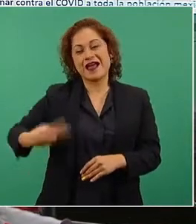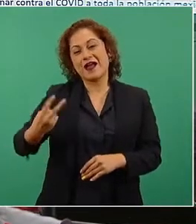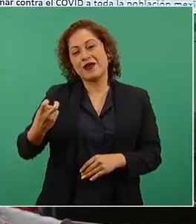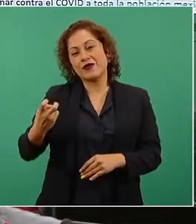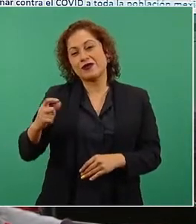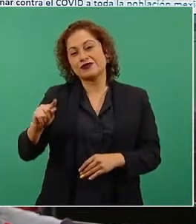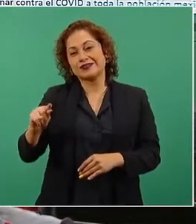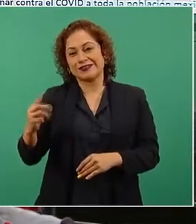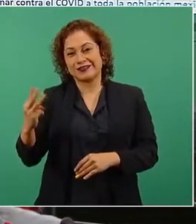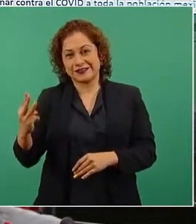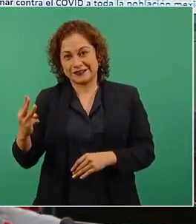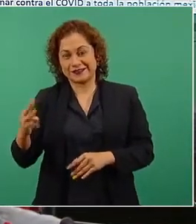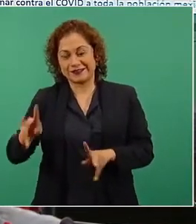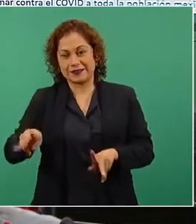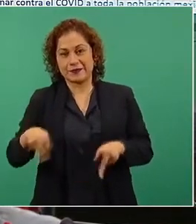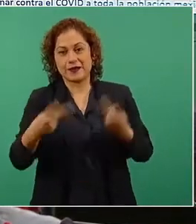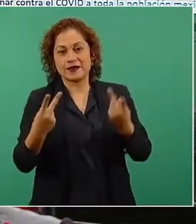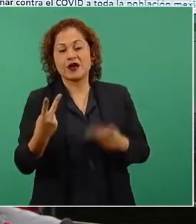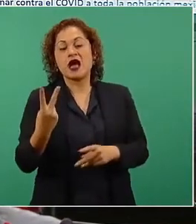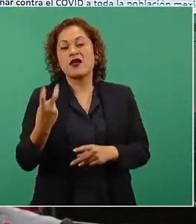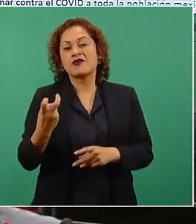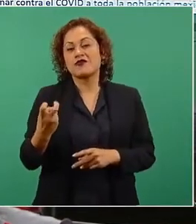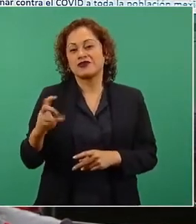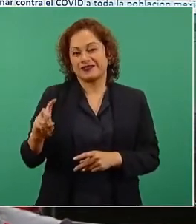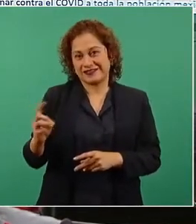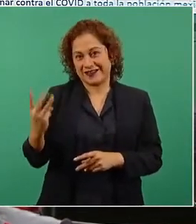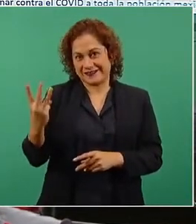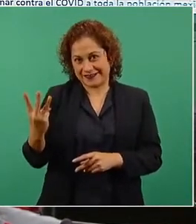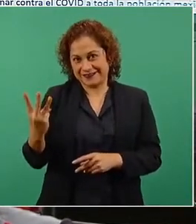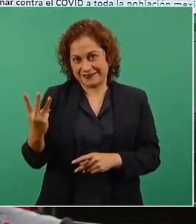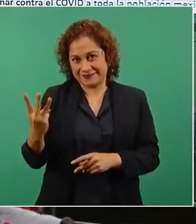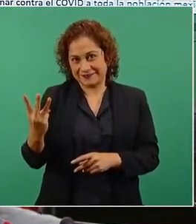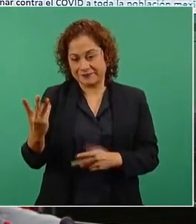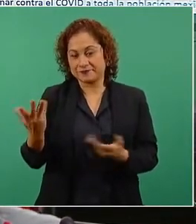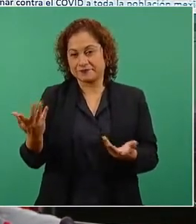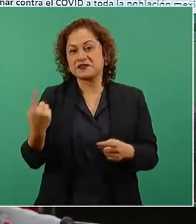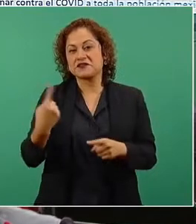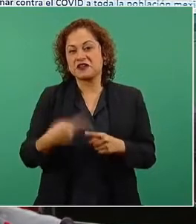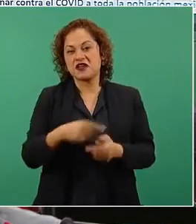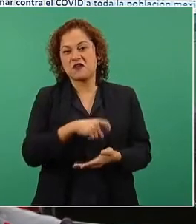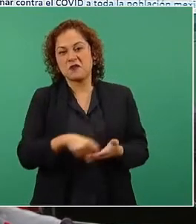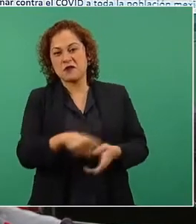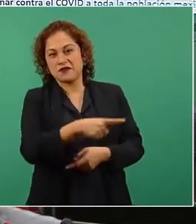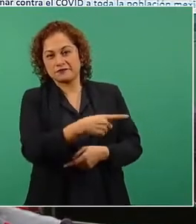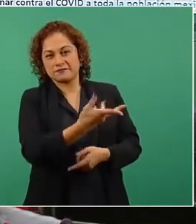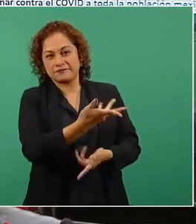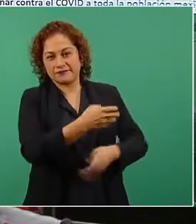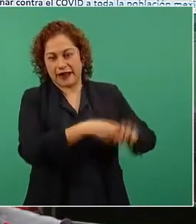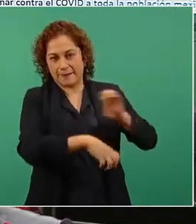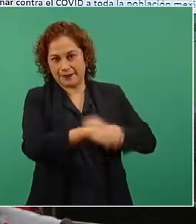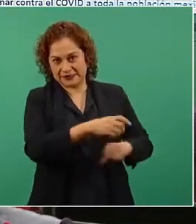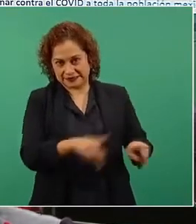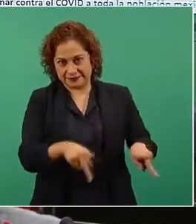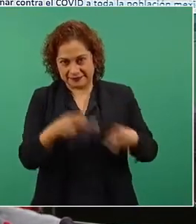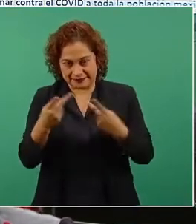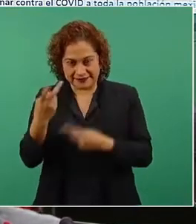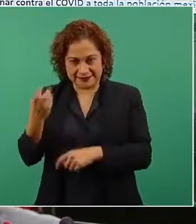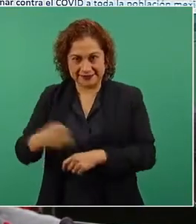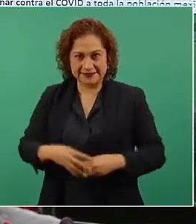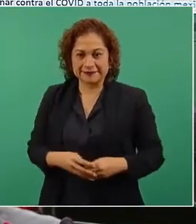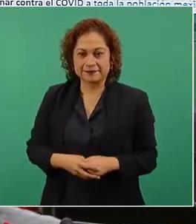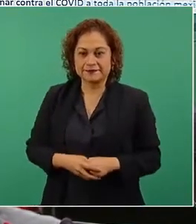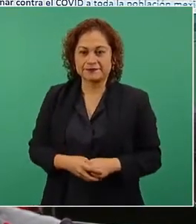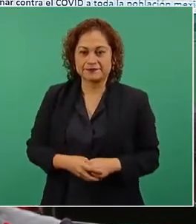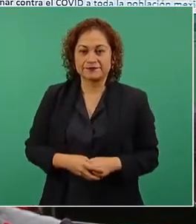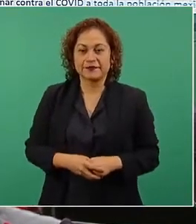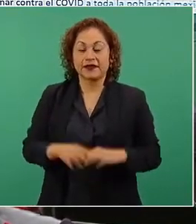a 2.33 lo vendemos, ¿no? ¿A quién se lo compramos? A estas grandes empresas. El monto total de todo